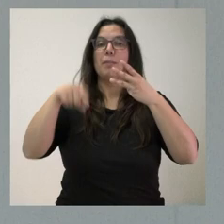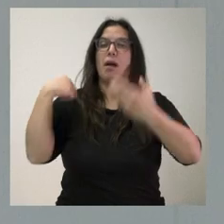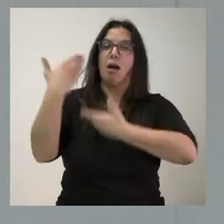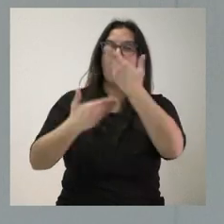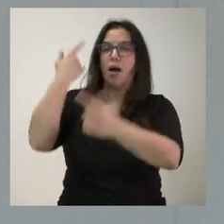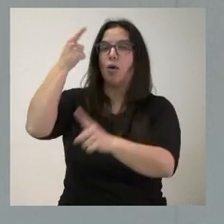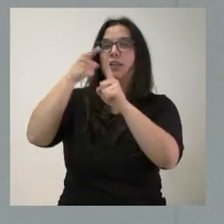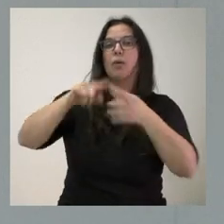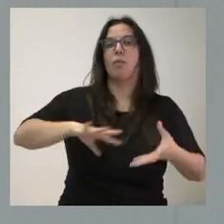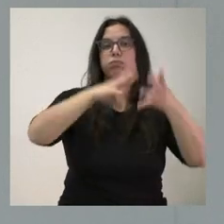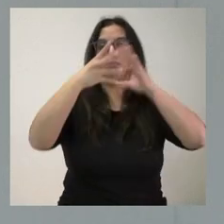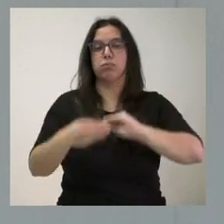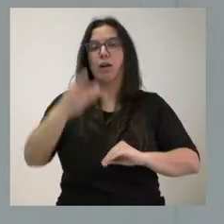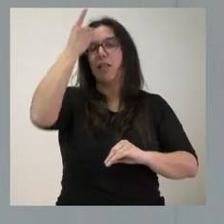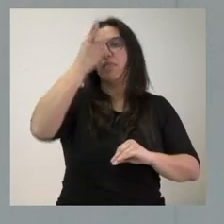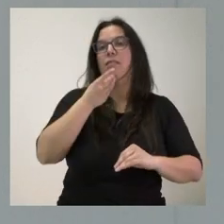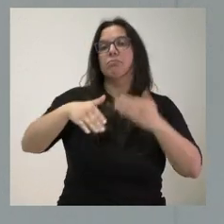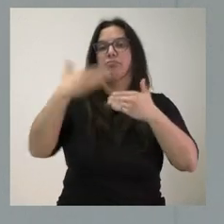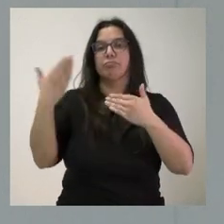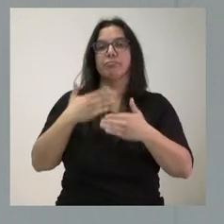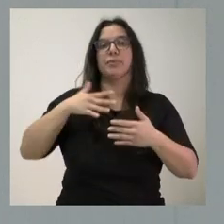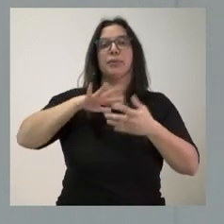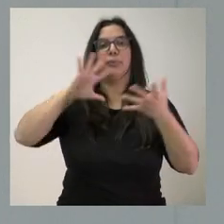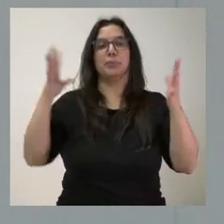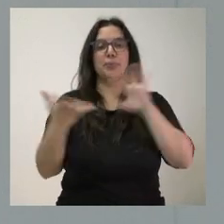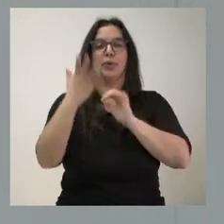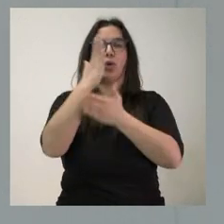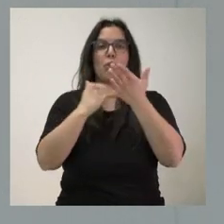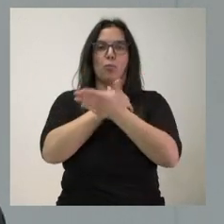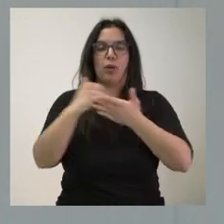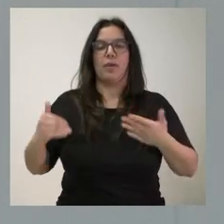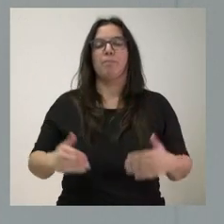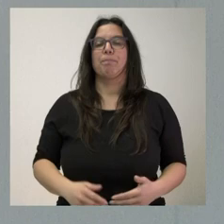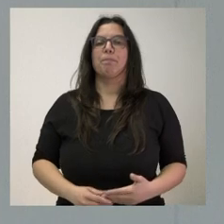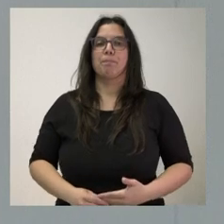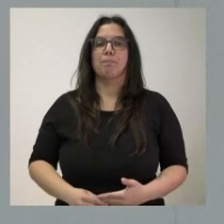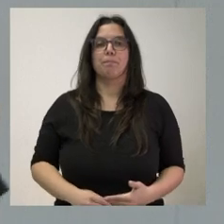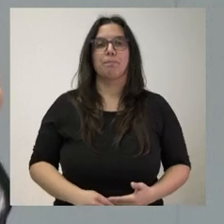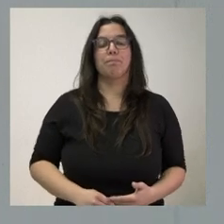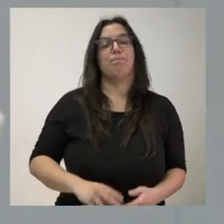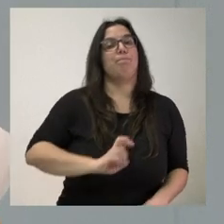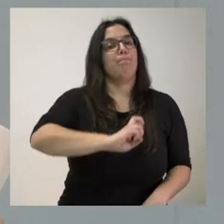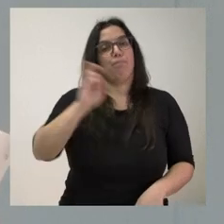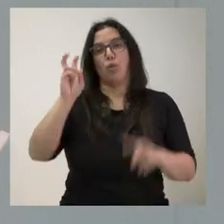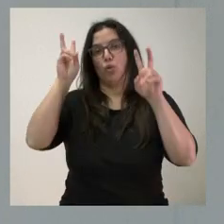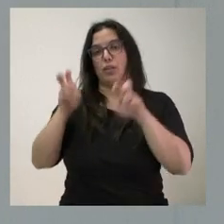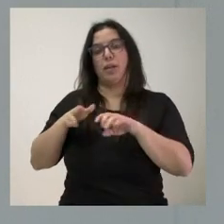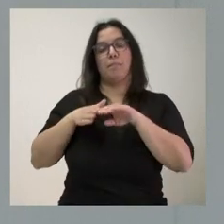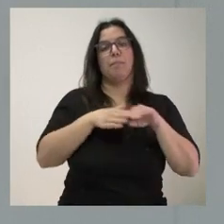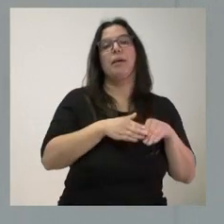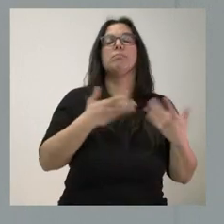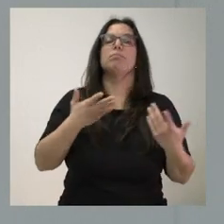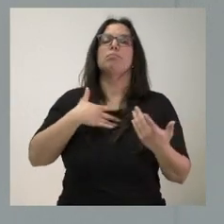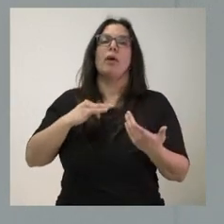digitalización, modernizar, la transformación de nuestra comunidad autónoma. En otra orden de cosas y lo que podríamos